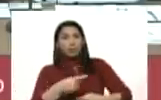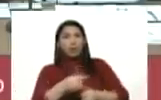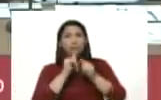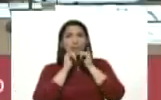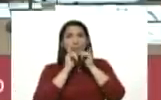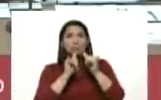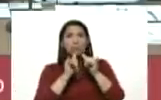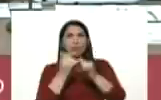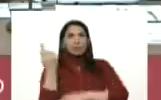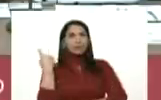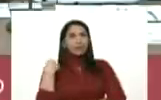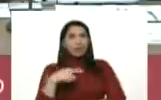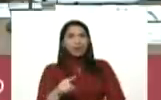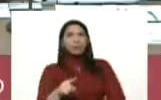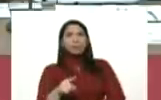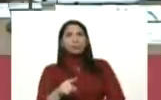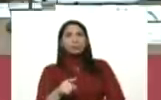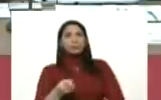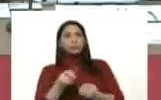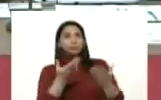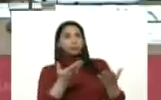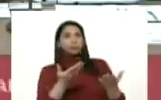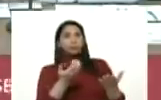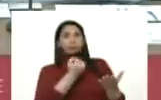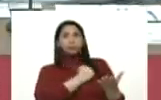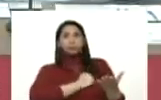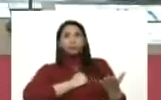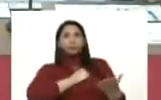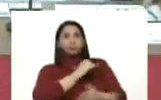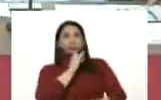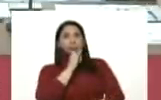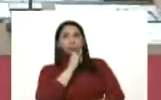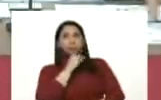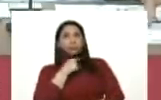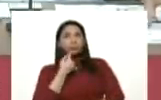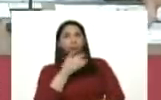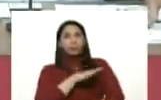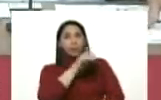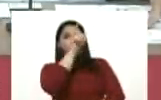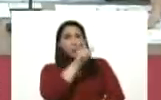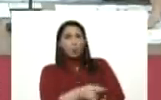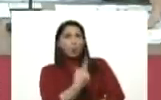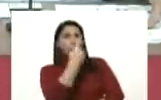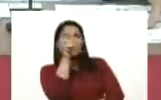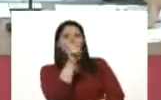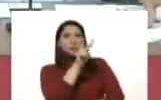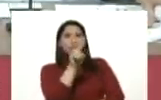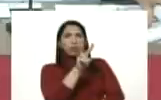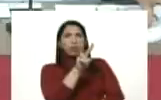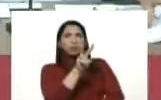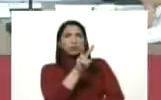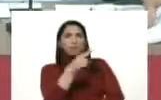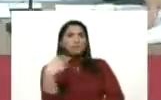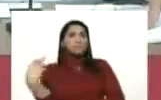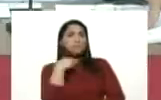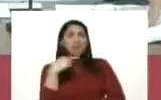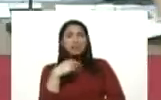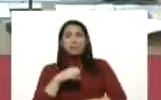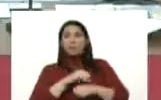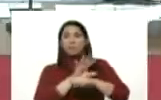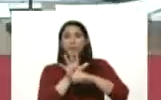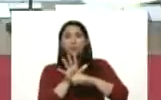tenemos que dar, bueno, lamentable noticia del fallecimiento de un venezolano, víctima del COVID